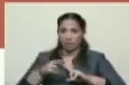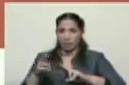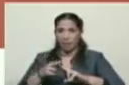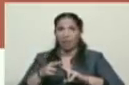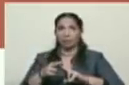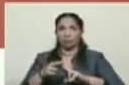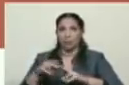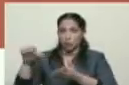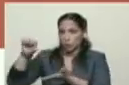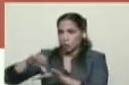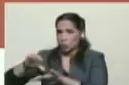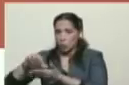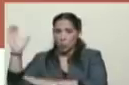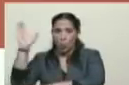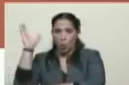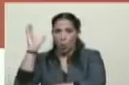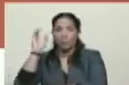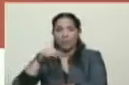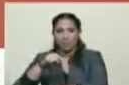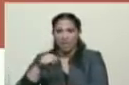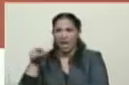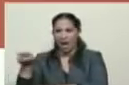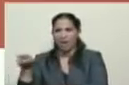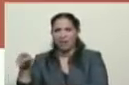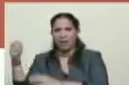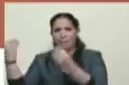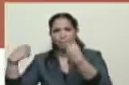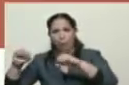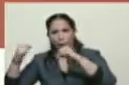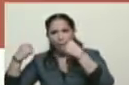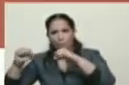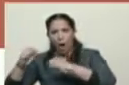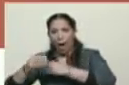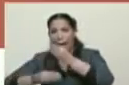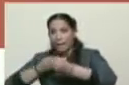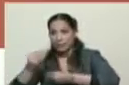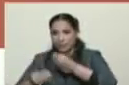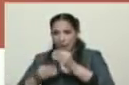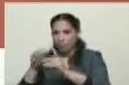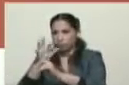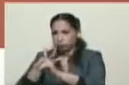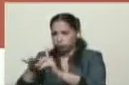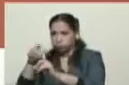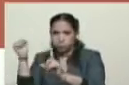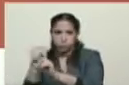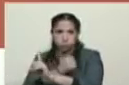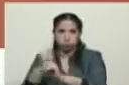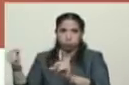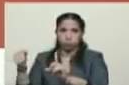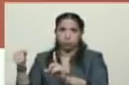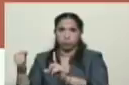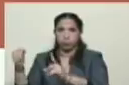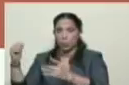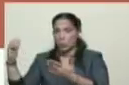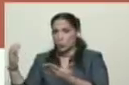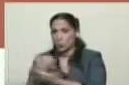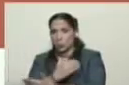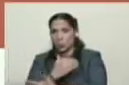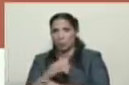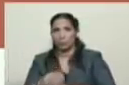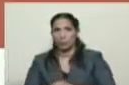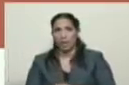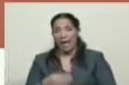Cúcuta, en Colombia, y allí fueron entrenados para perpetrar hechos de violencia, hechos terroristas, y para